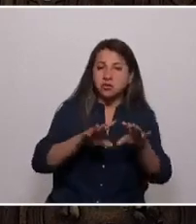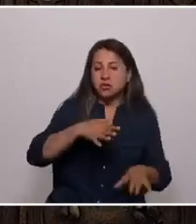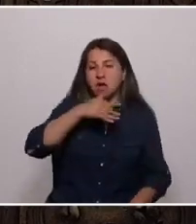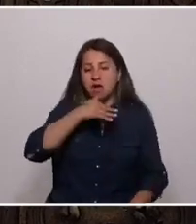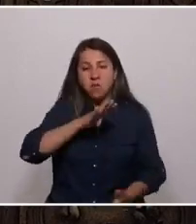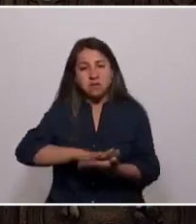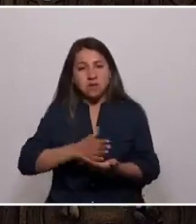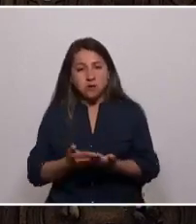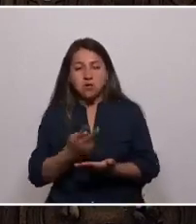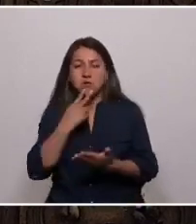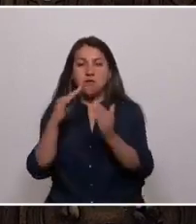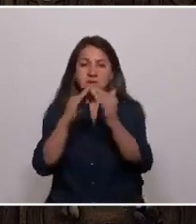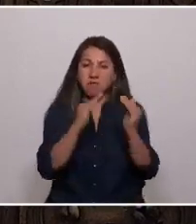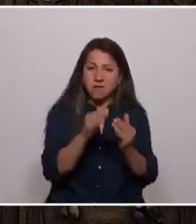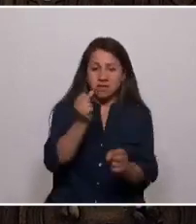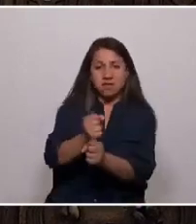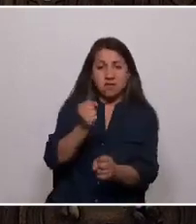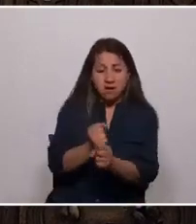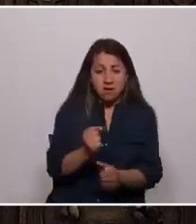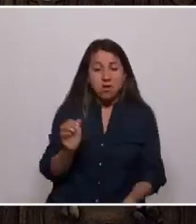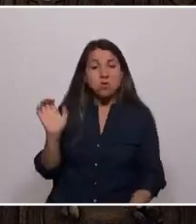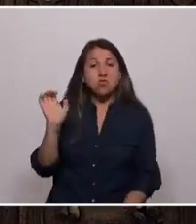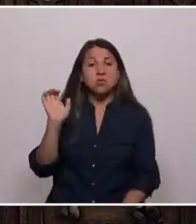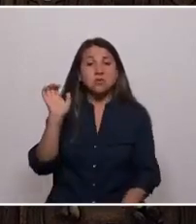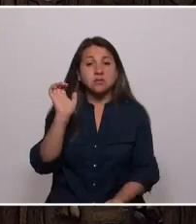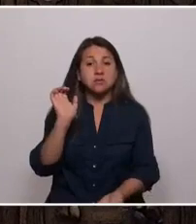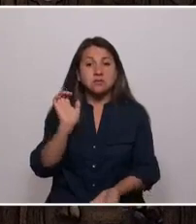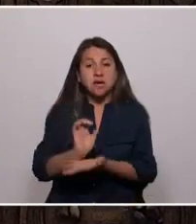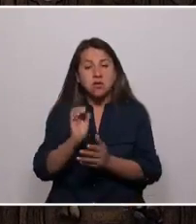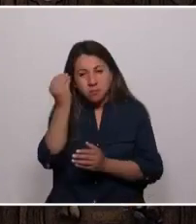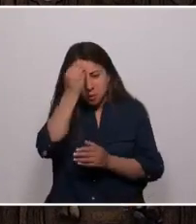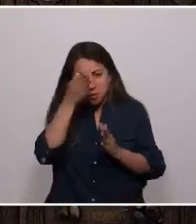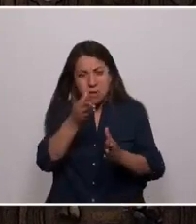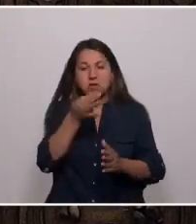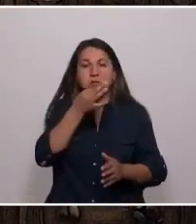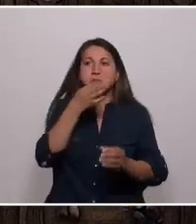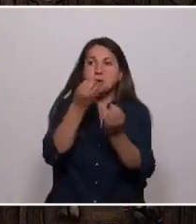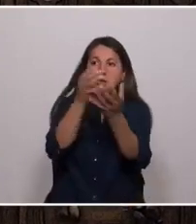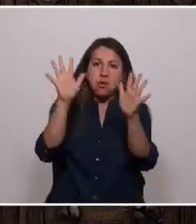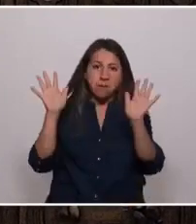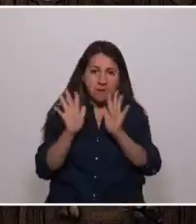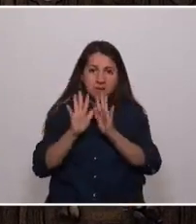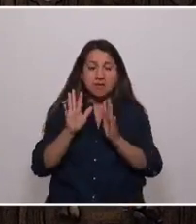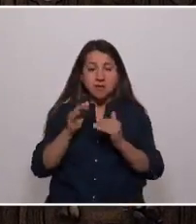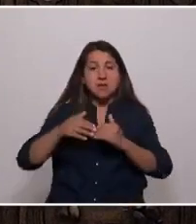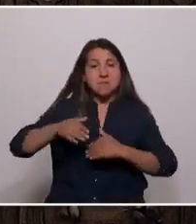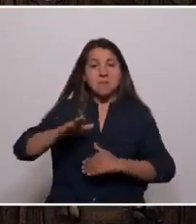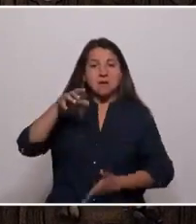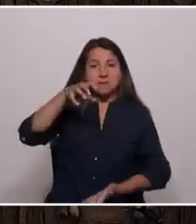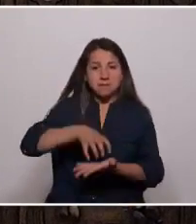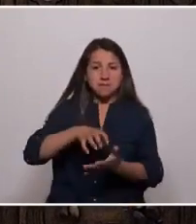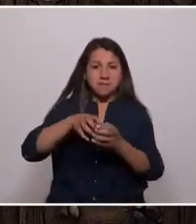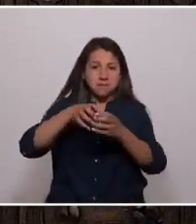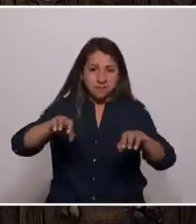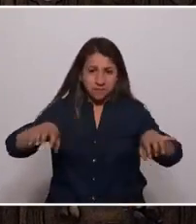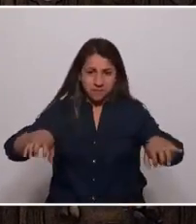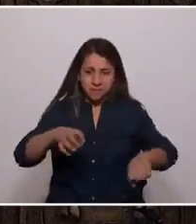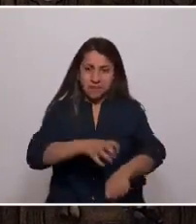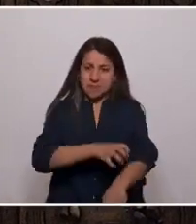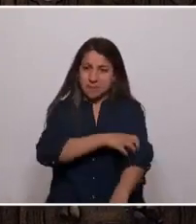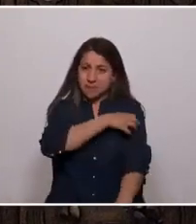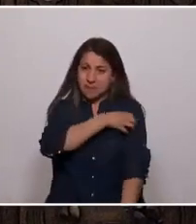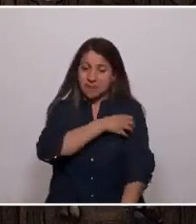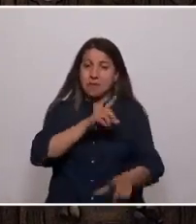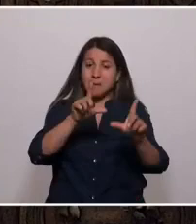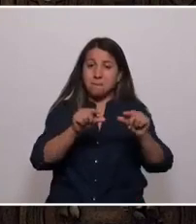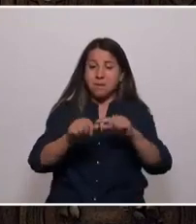vivienda, trabajo, un Estado a la vanguardia en medio ambiente y por sobre todo, descentralización. Menos